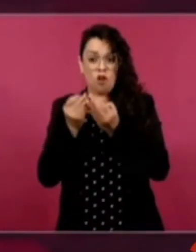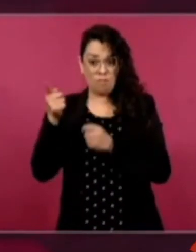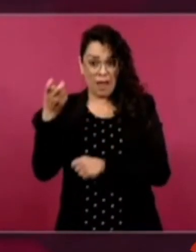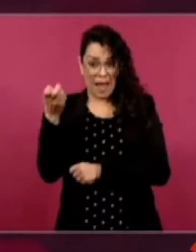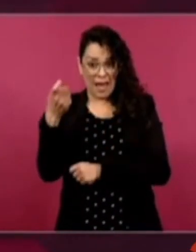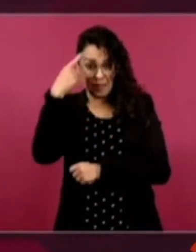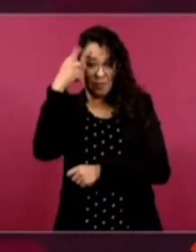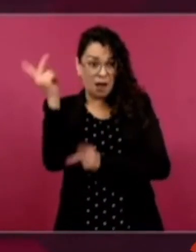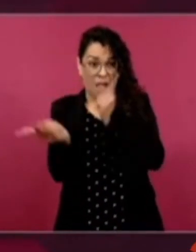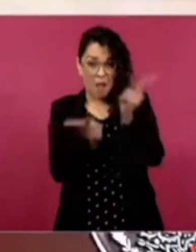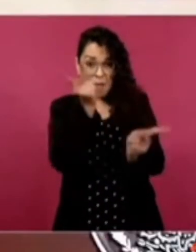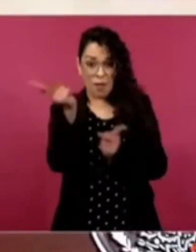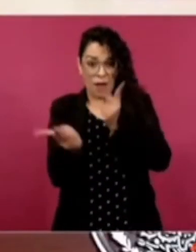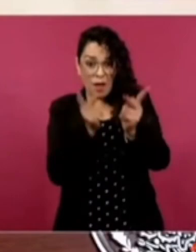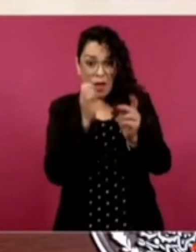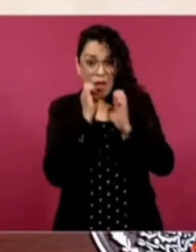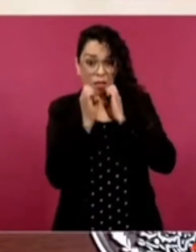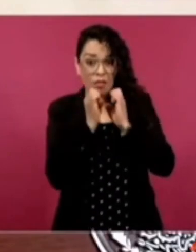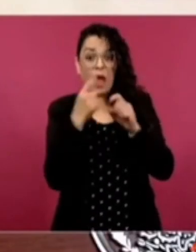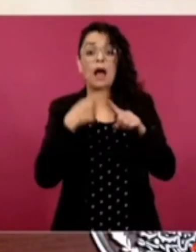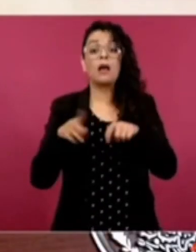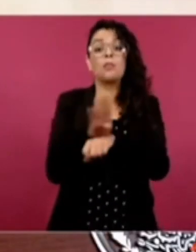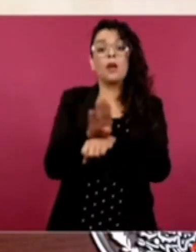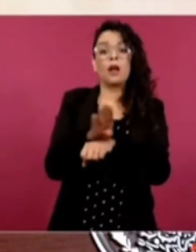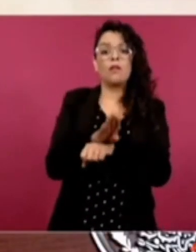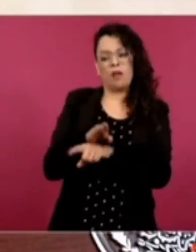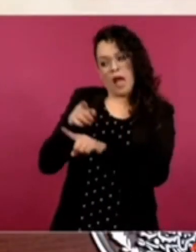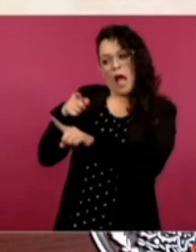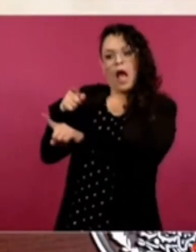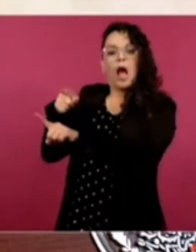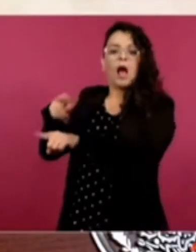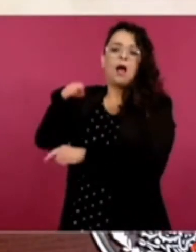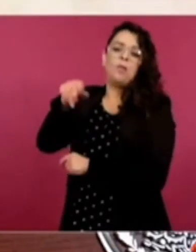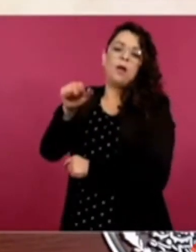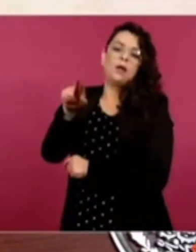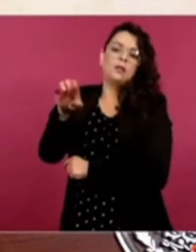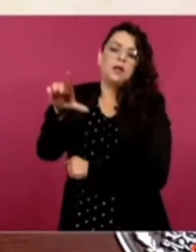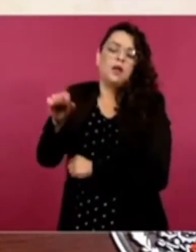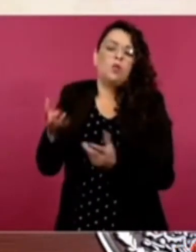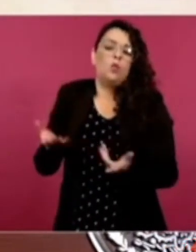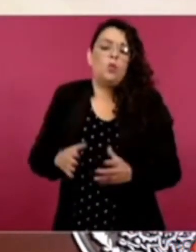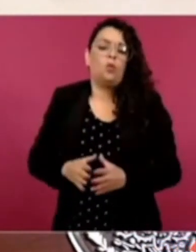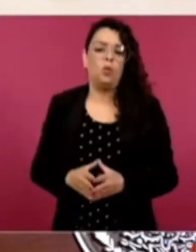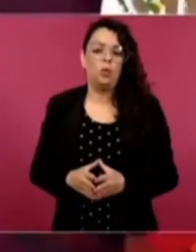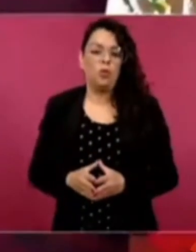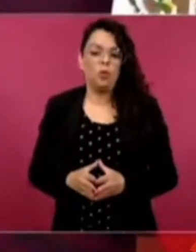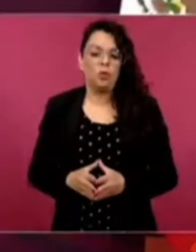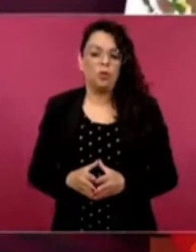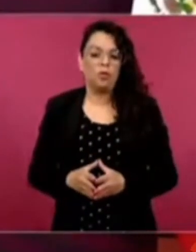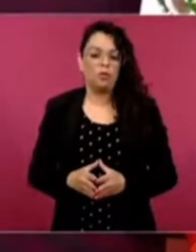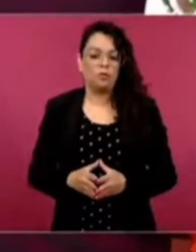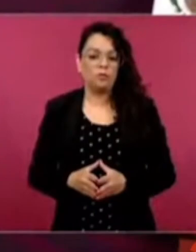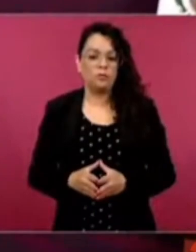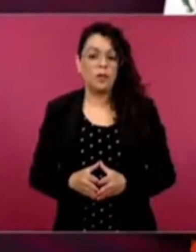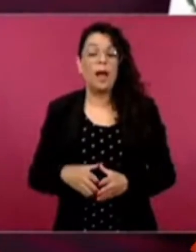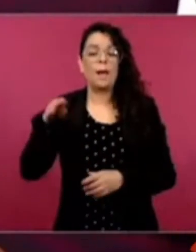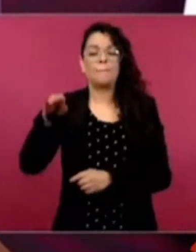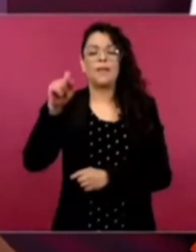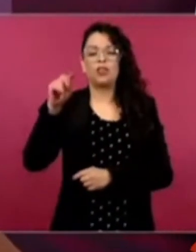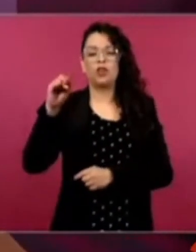a Marcelo. ¿Por qué? Porque, según Mitosky,